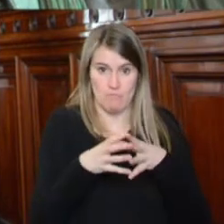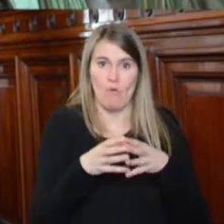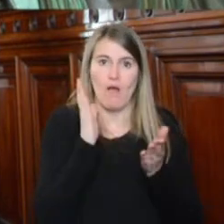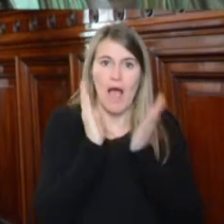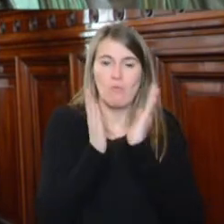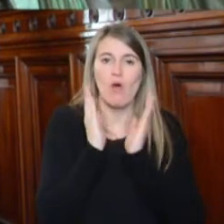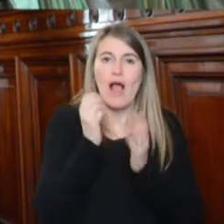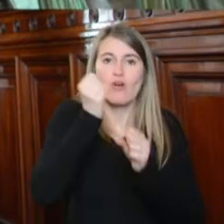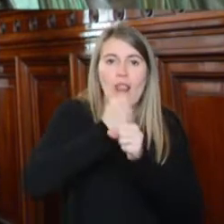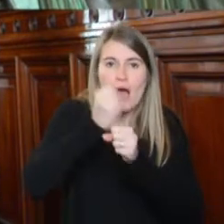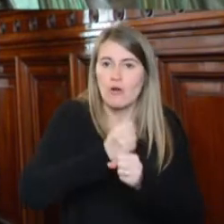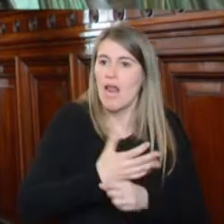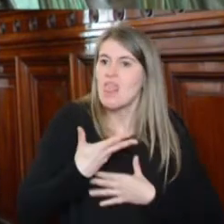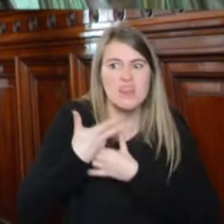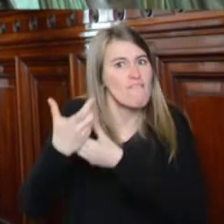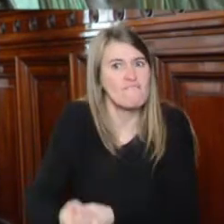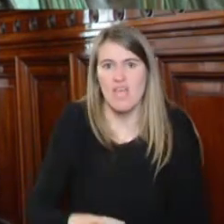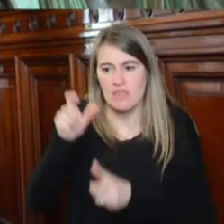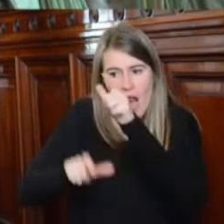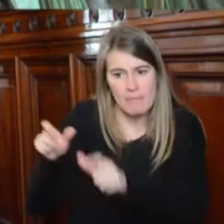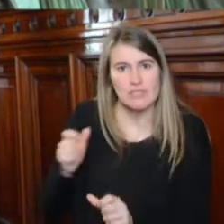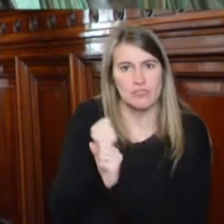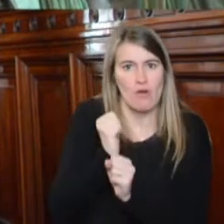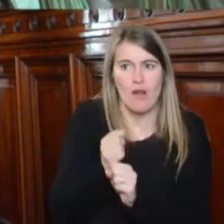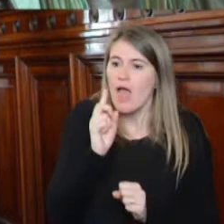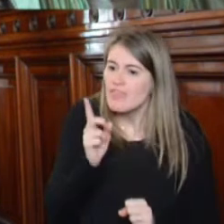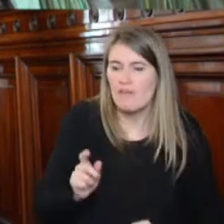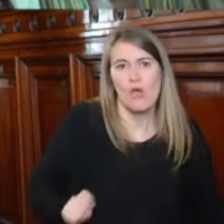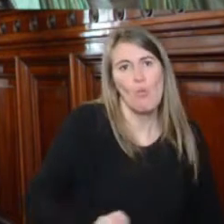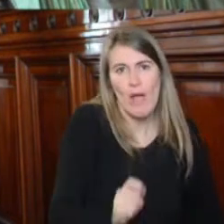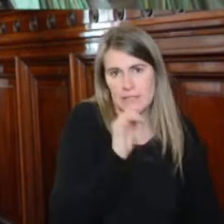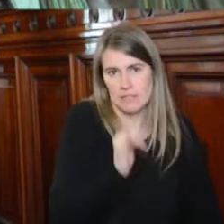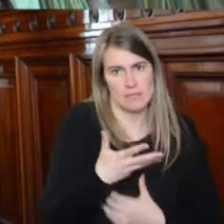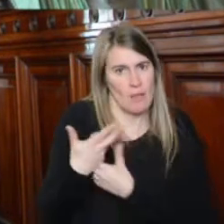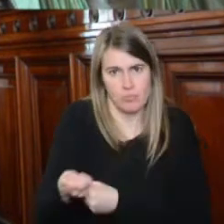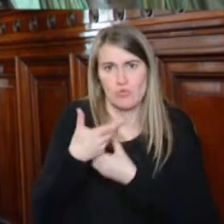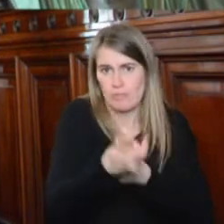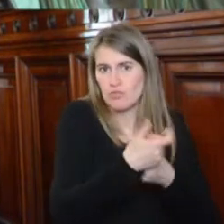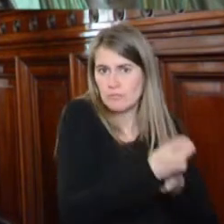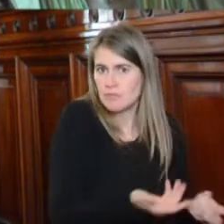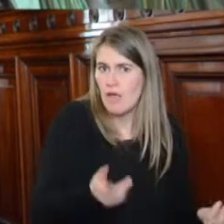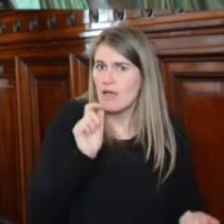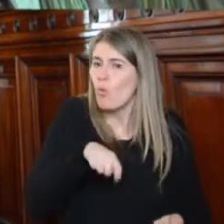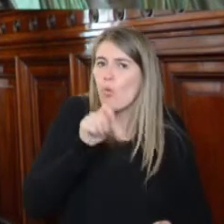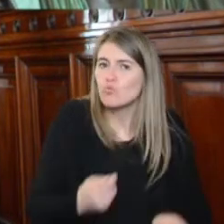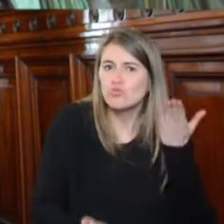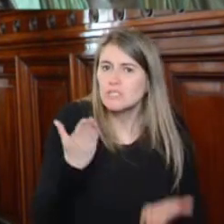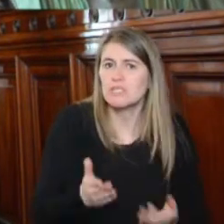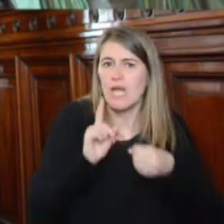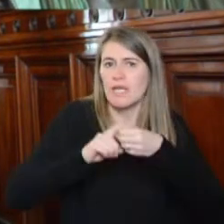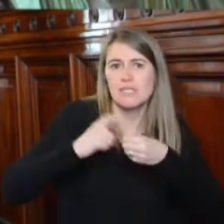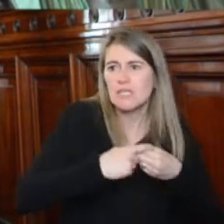defensores de derechos humanos y garantes del derecho de acceso a la justicia. El acceso a la justicia del trabajo y la acción sindical son